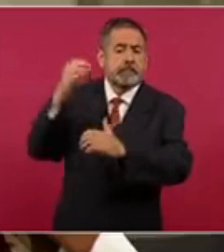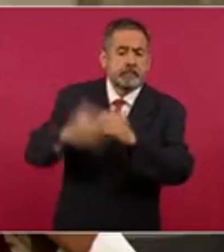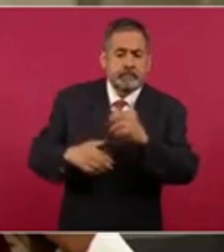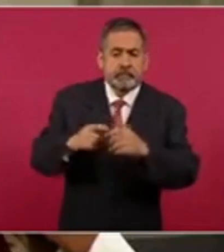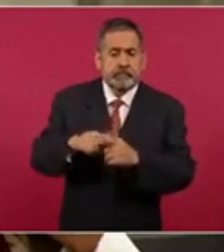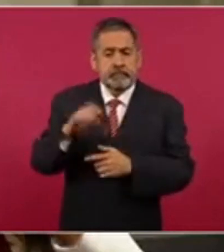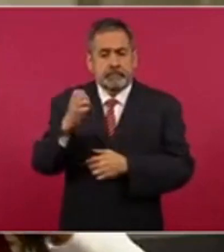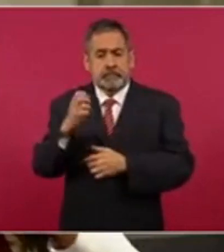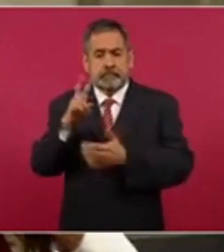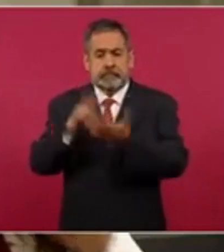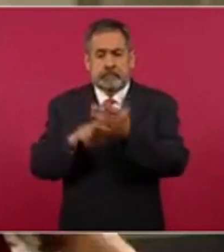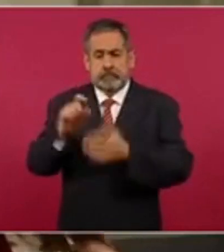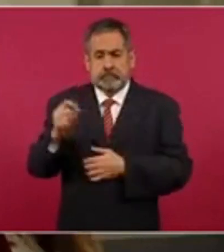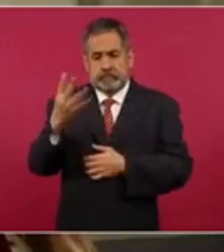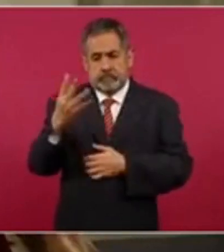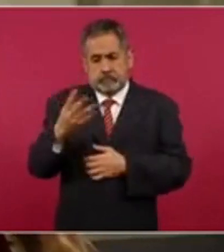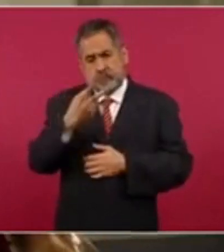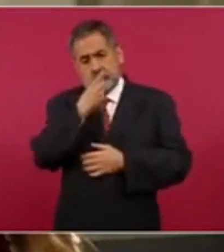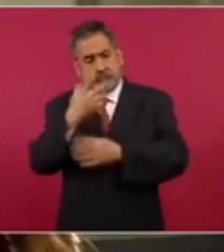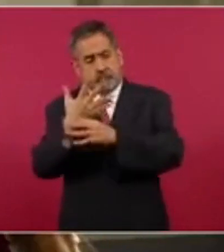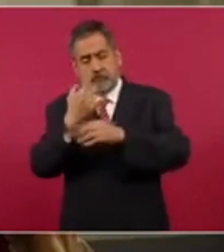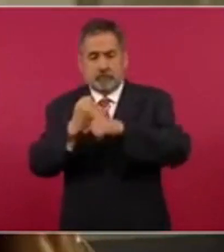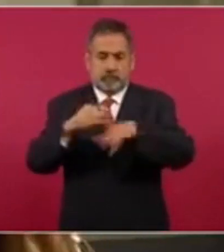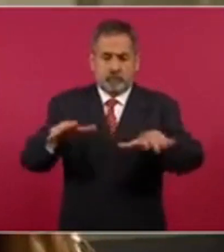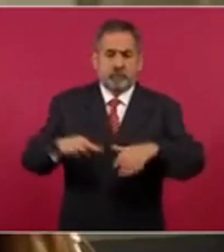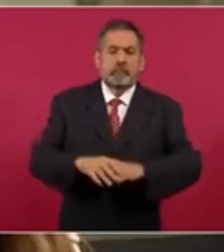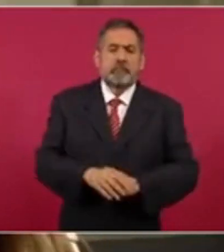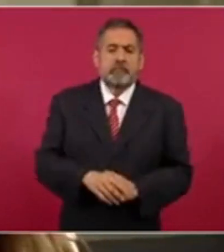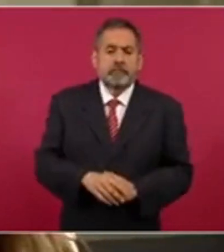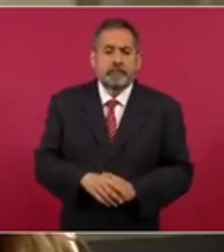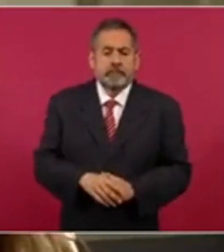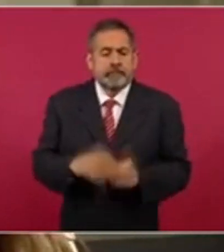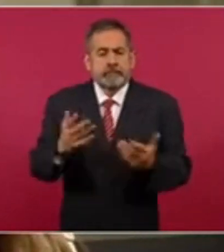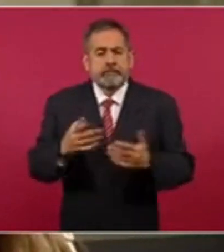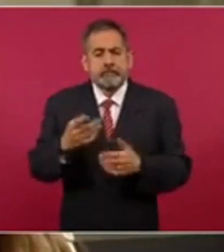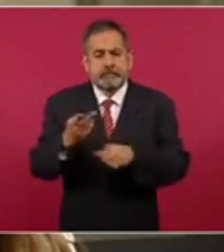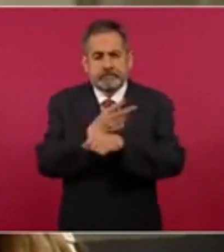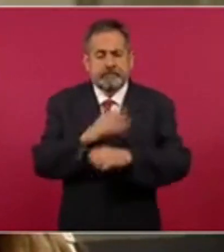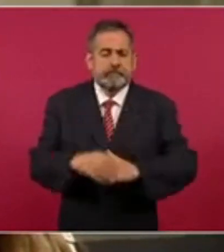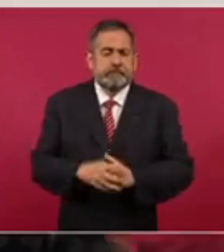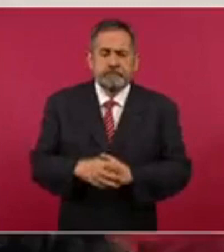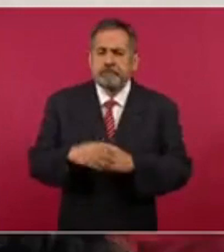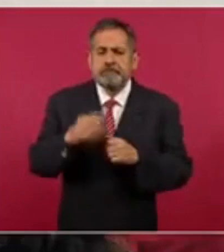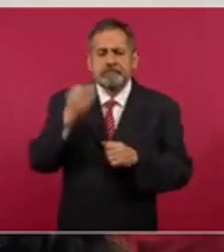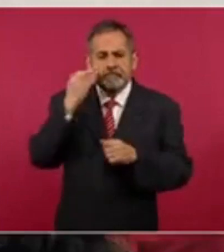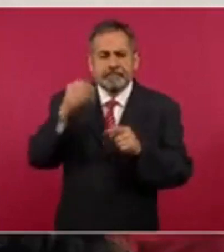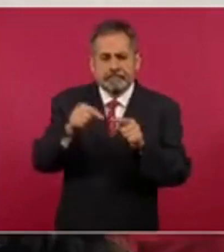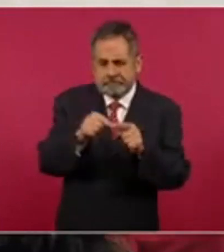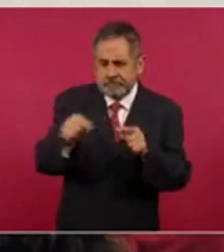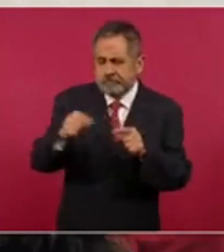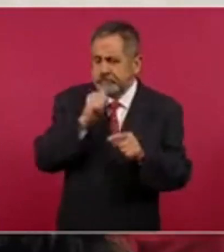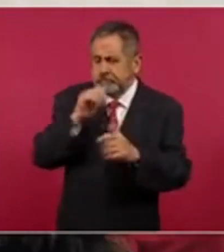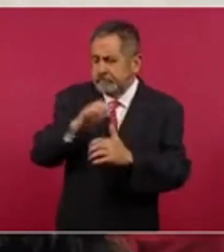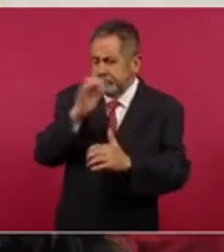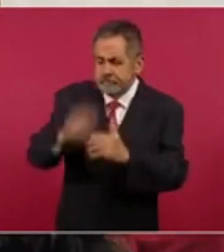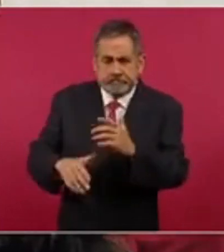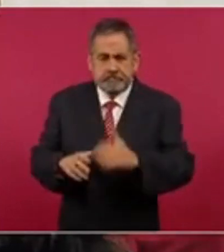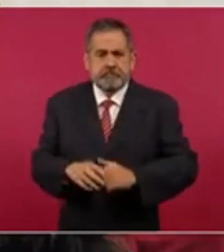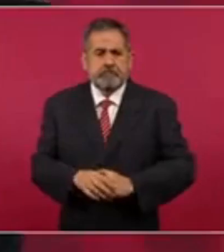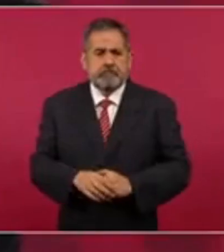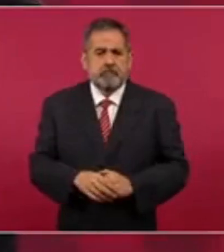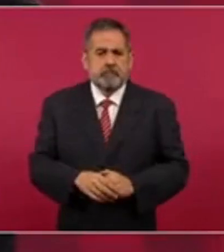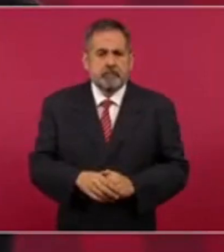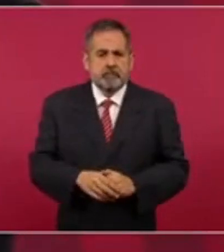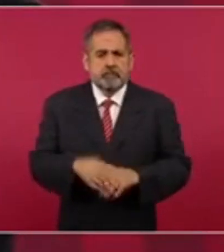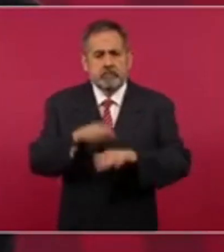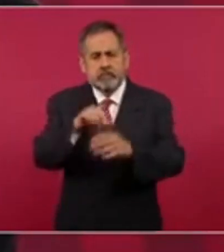enero del 2024. Eso es lo que se ha informado. ¿Qué pasará con los tramos que no han terminado? ¿Estás